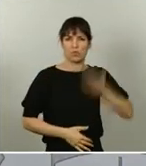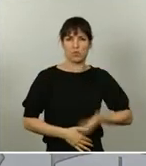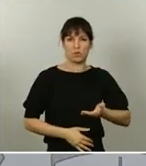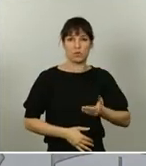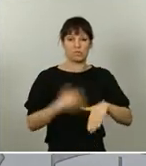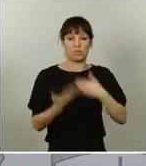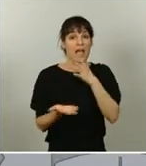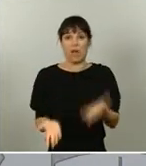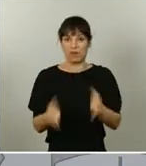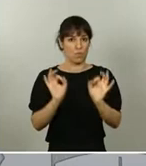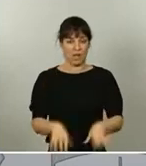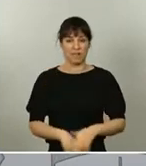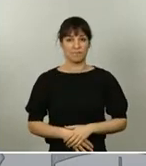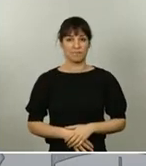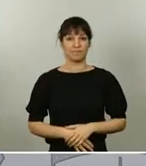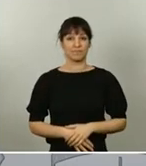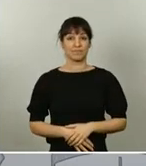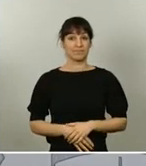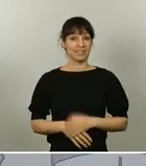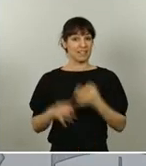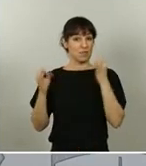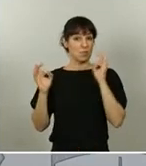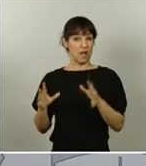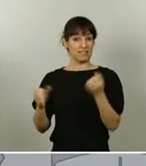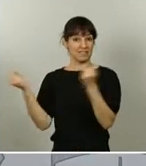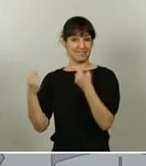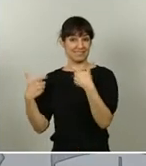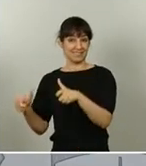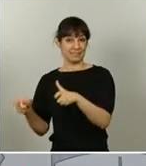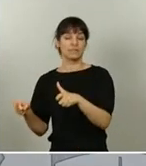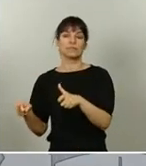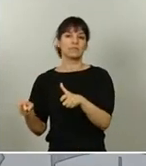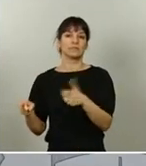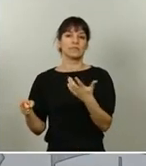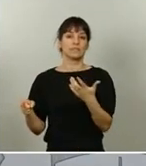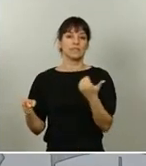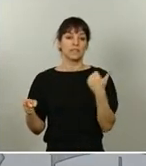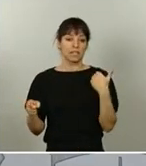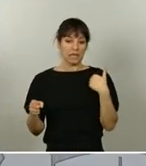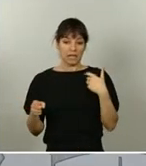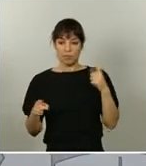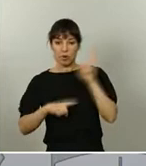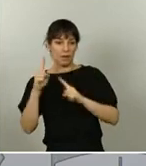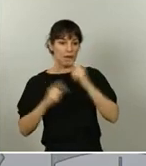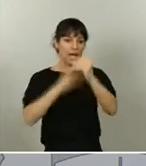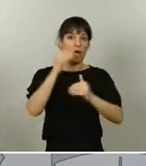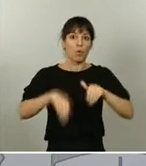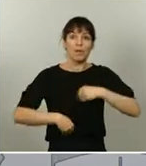automoción, la superación de esta crisis no puede llevarnos al punto anterior. Hemos de aprovecharla también para